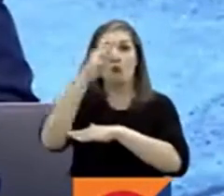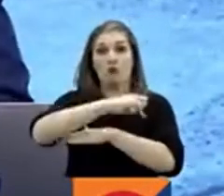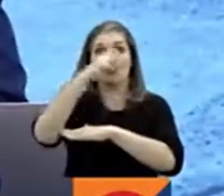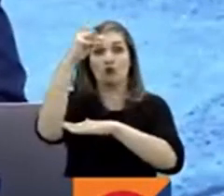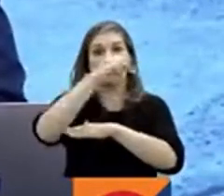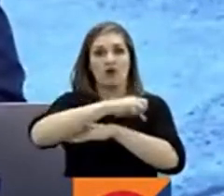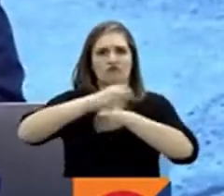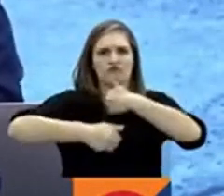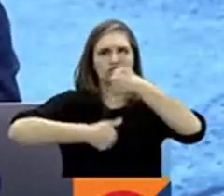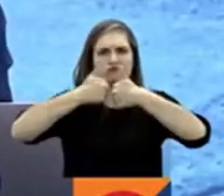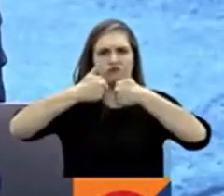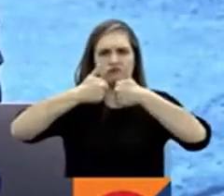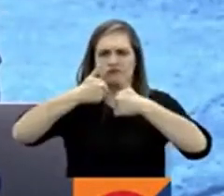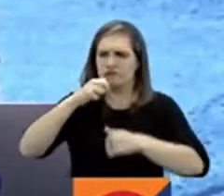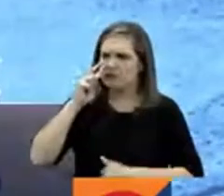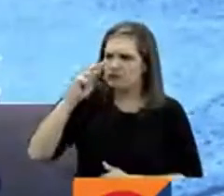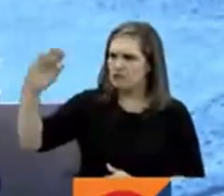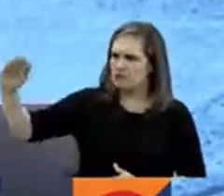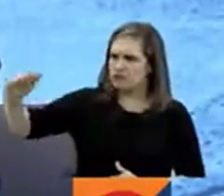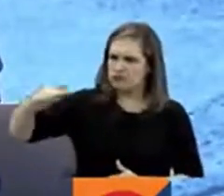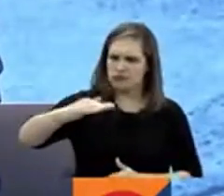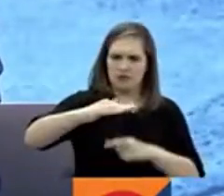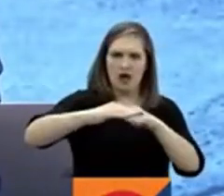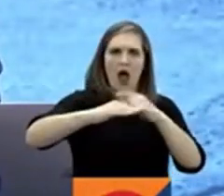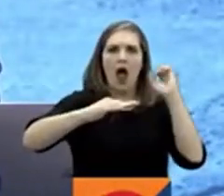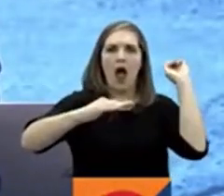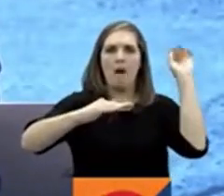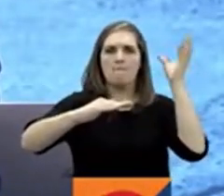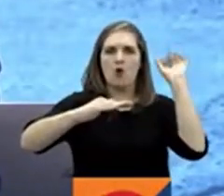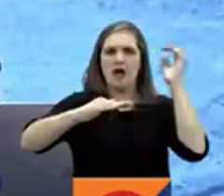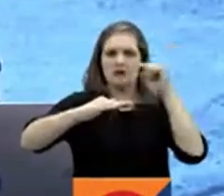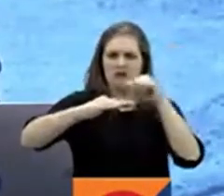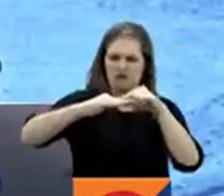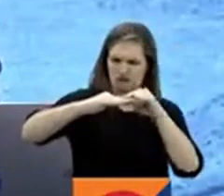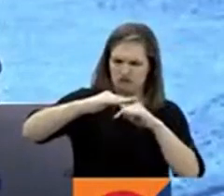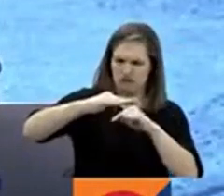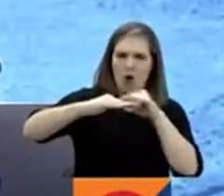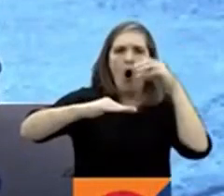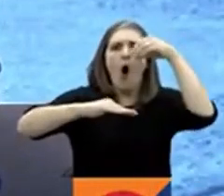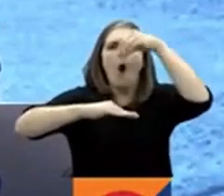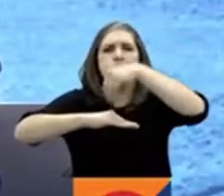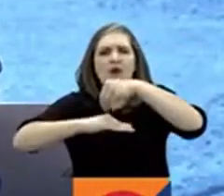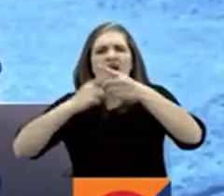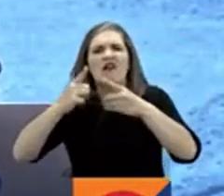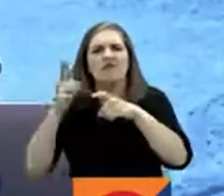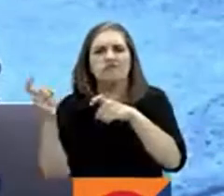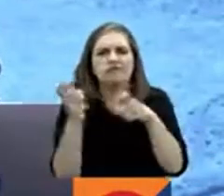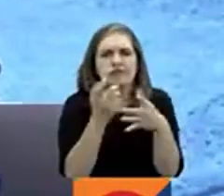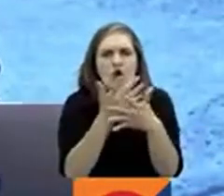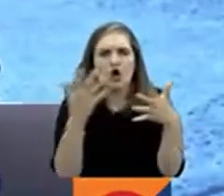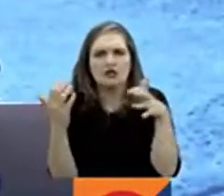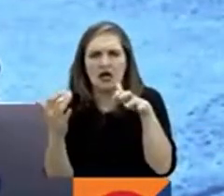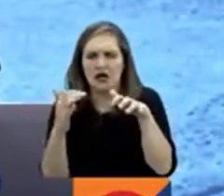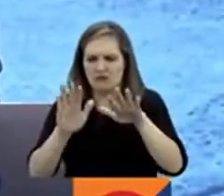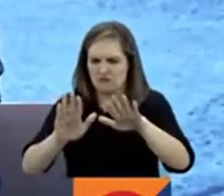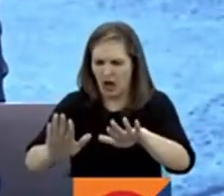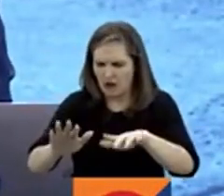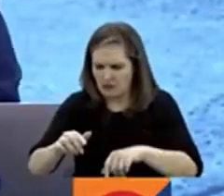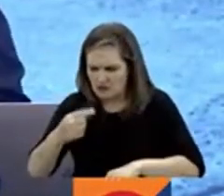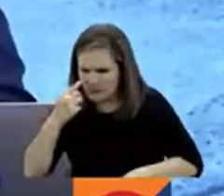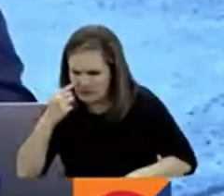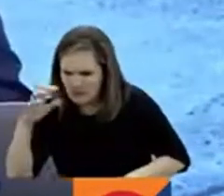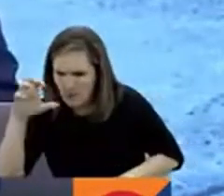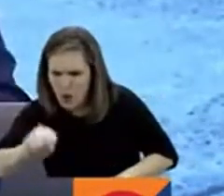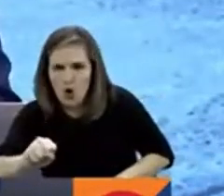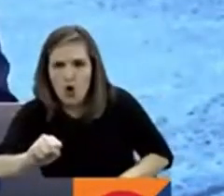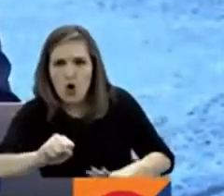una ambulancia que transportaba material de guerra y que tendría como destinatario a un grupo al margen de la ley que opera en ese departamento. En el